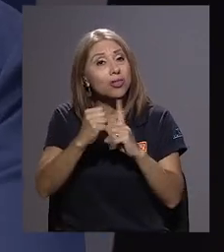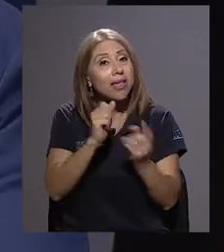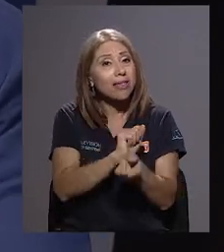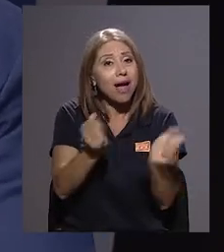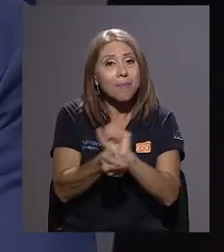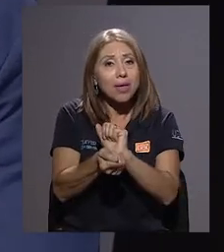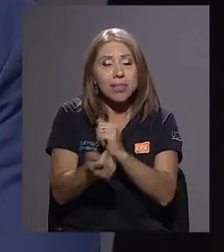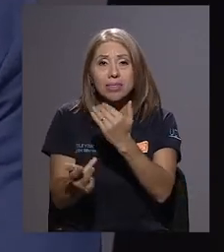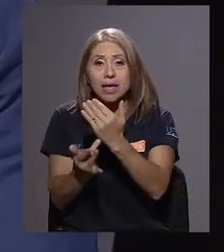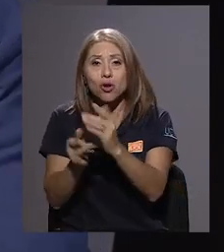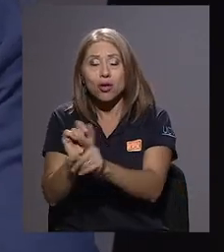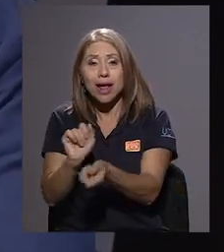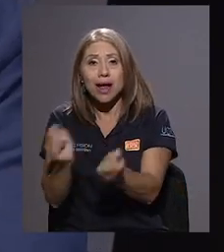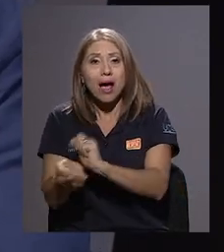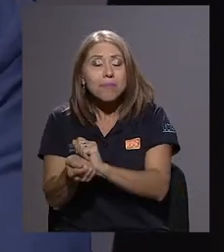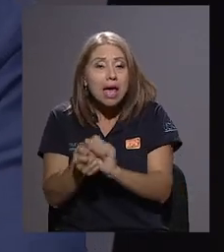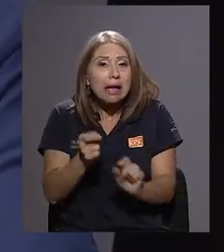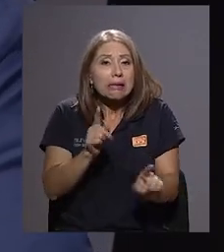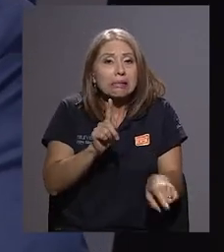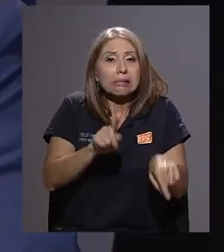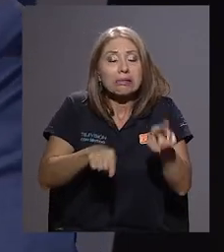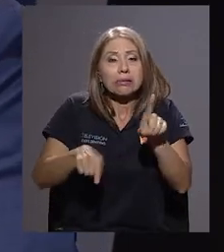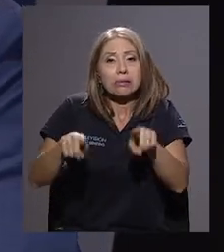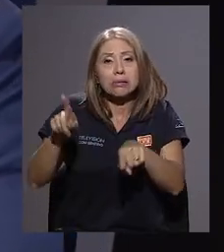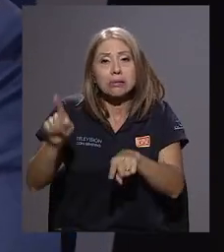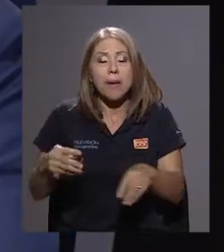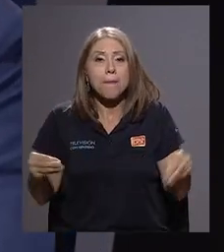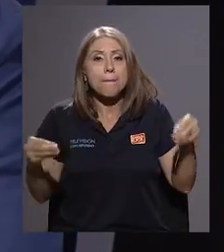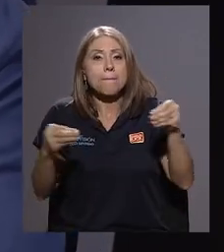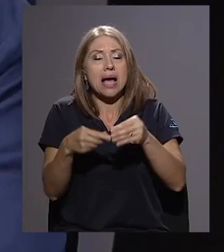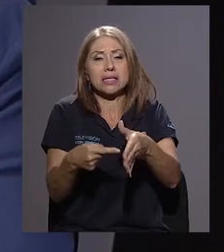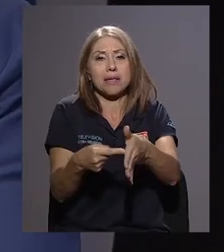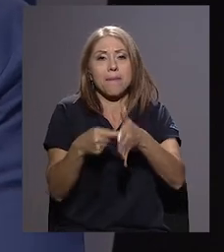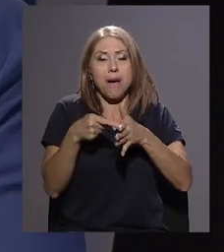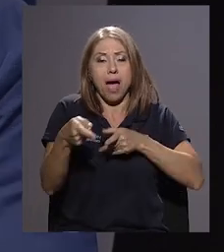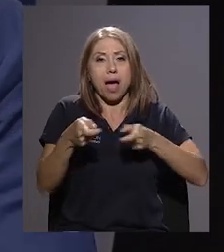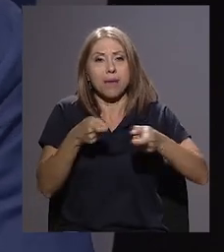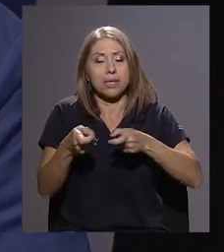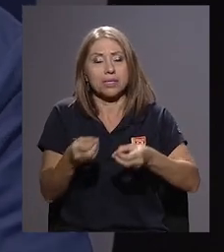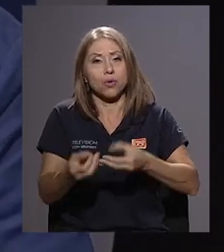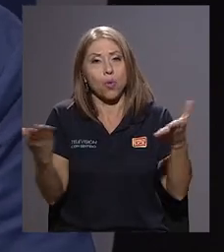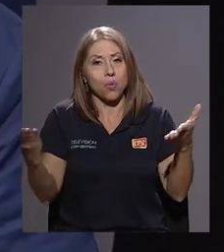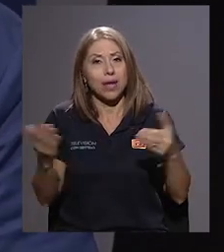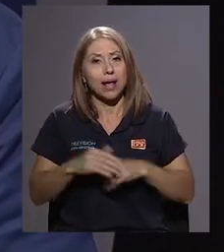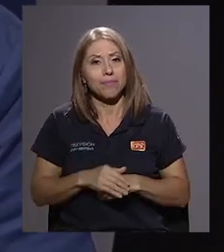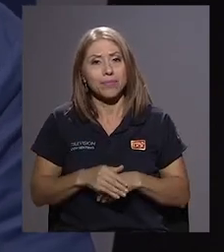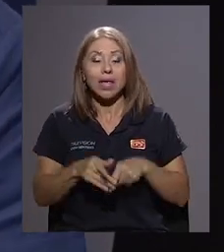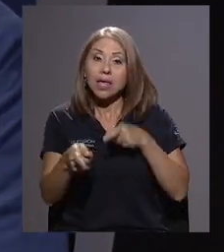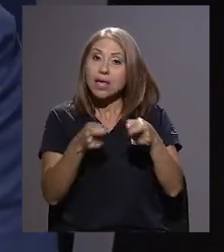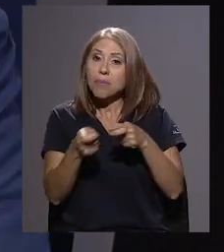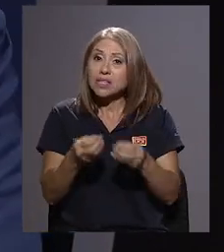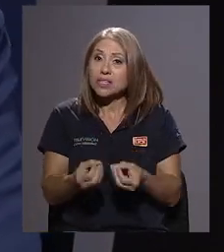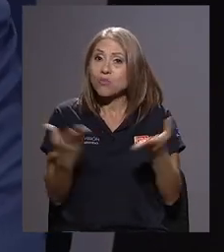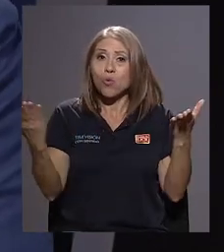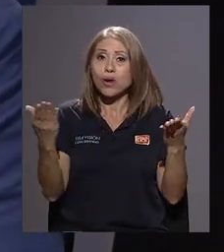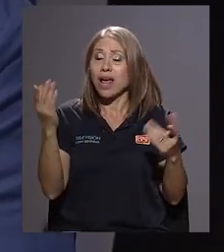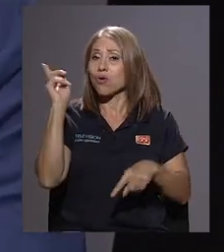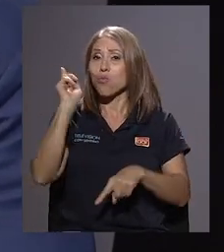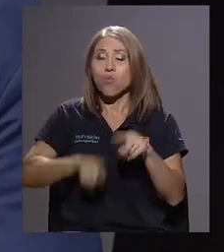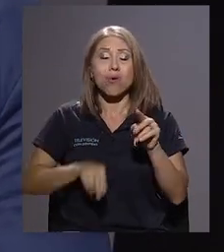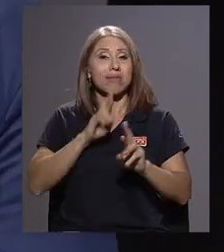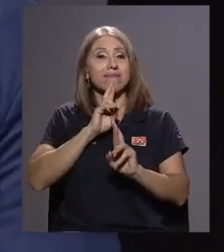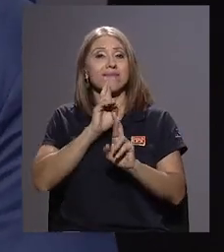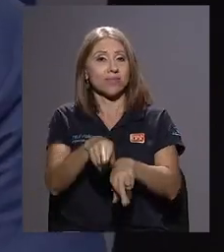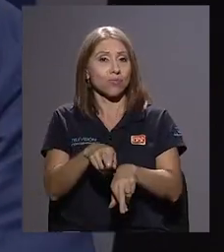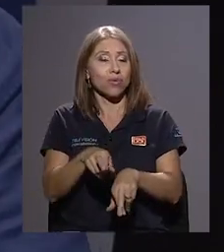la tecnología cambia. Entonces comienzan a salir una serie de demandas mucho más dinámicas hacia la administración pública. Y la administración pública no tiene la